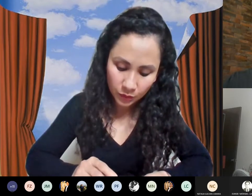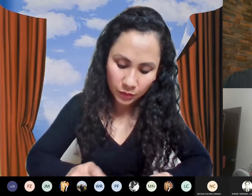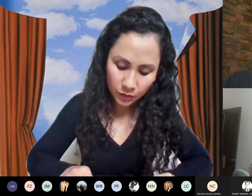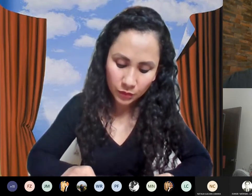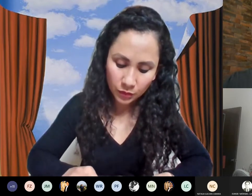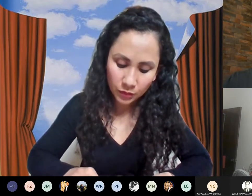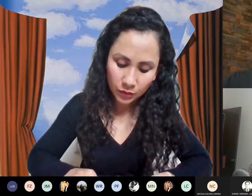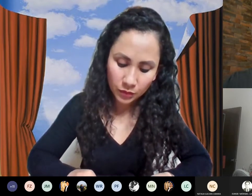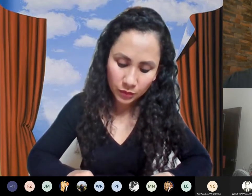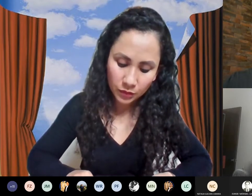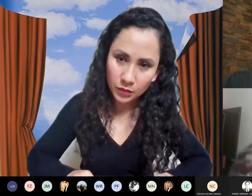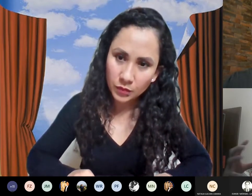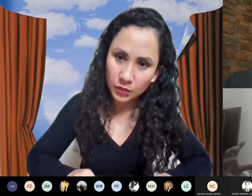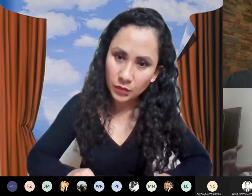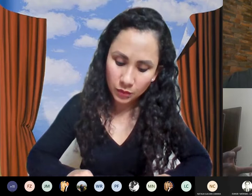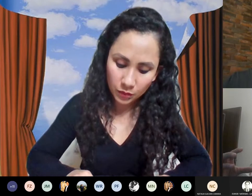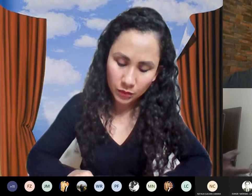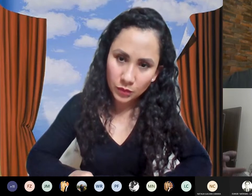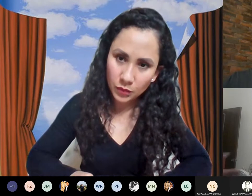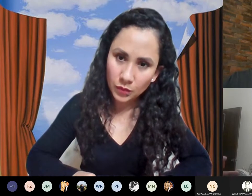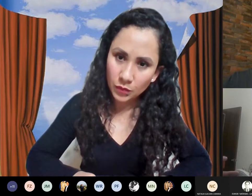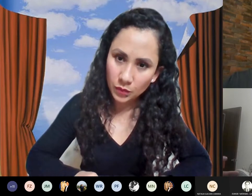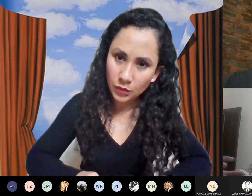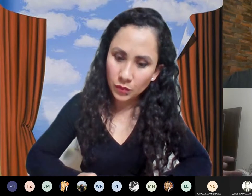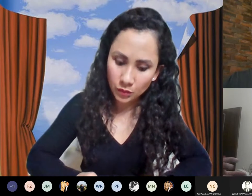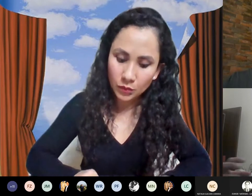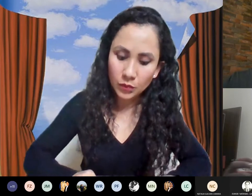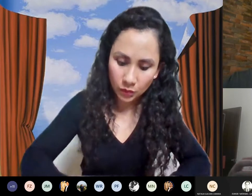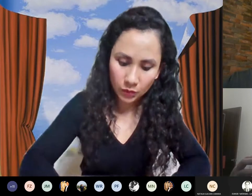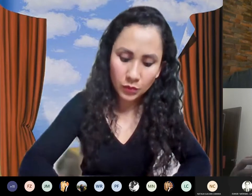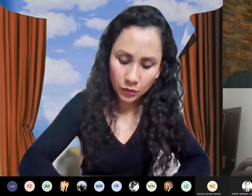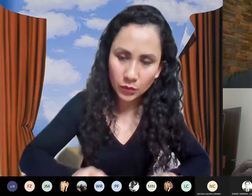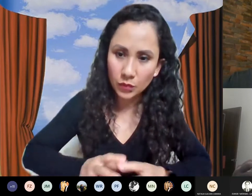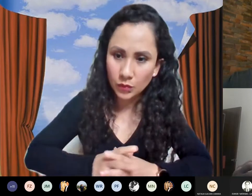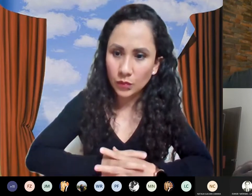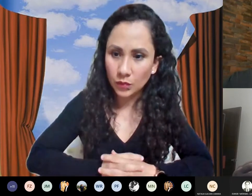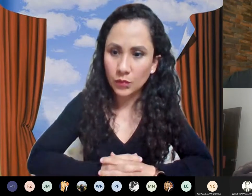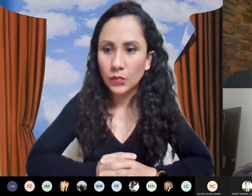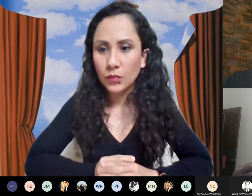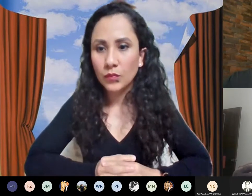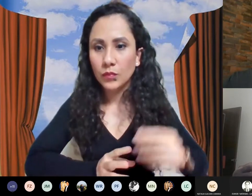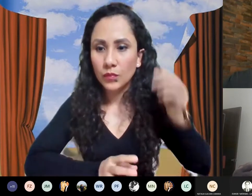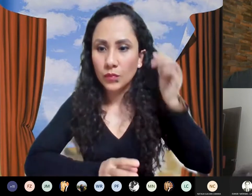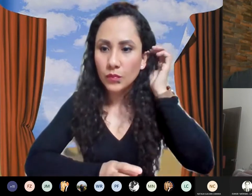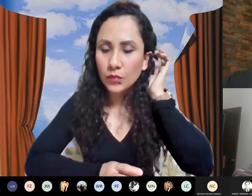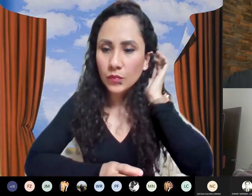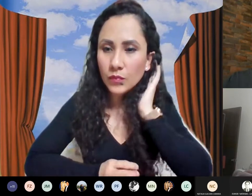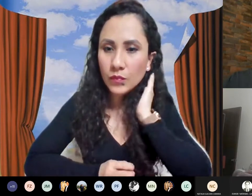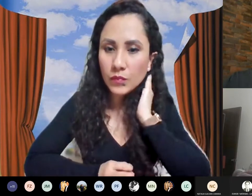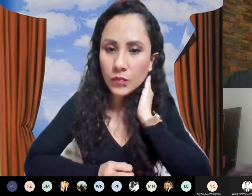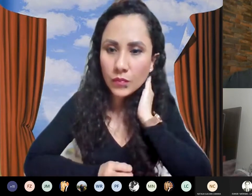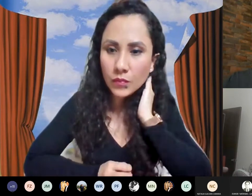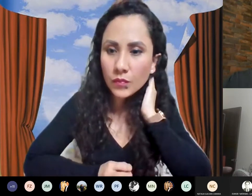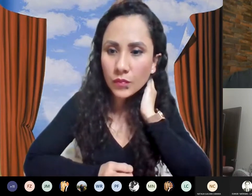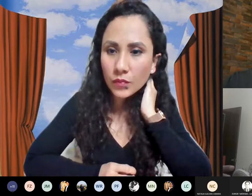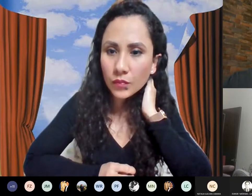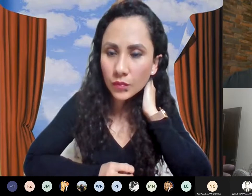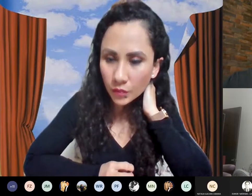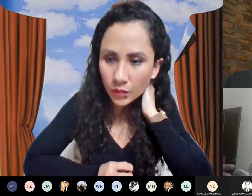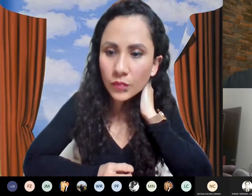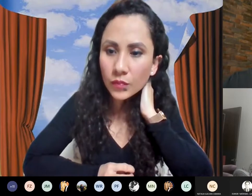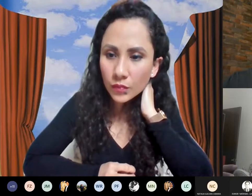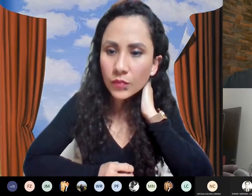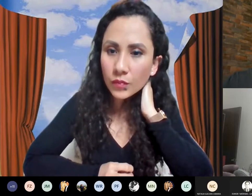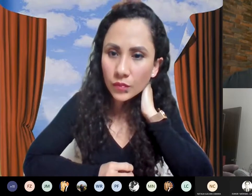y prácticamente tenemos nosotros una serie de eventos que ocurren en en en en el campo